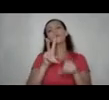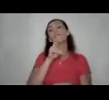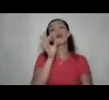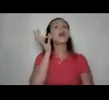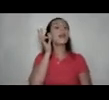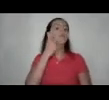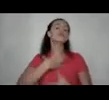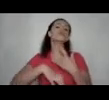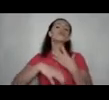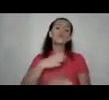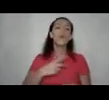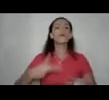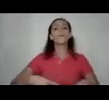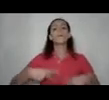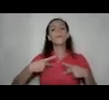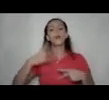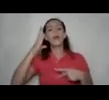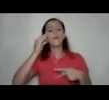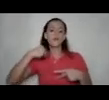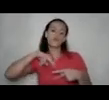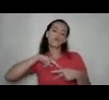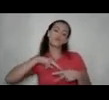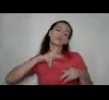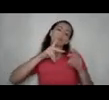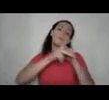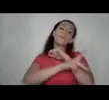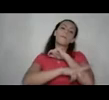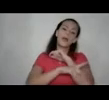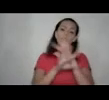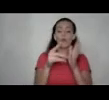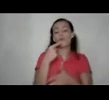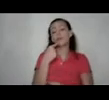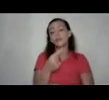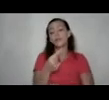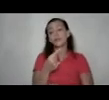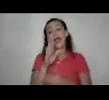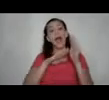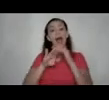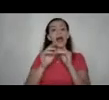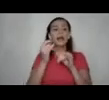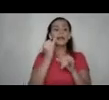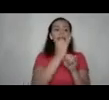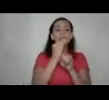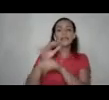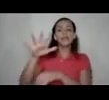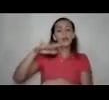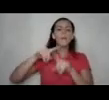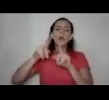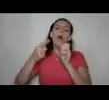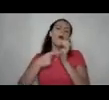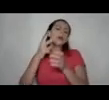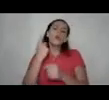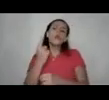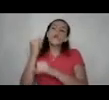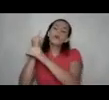sufren, vivimos en nuestro país, como lo decía, ante la institucionalidad, pero a veces no es en una